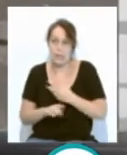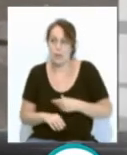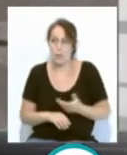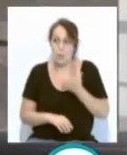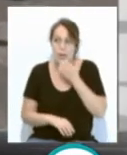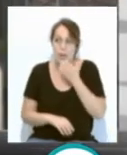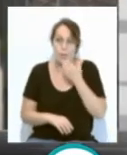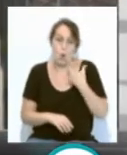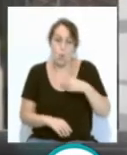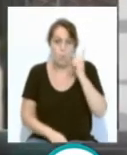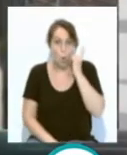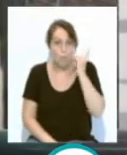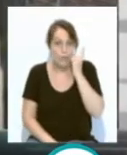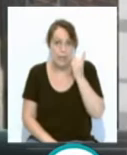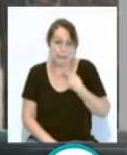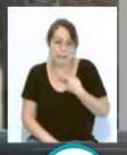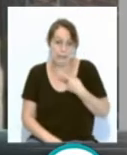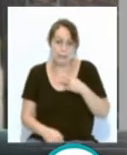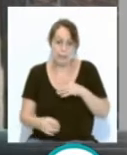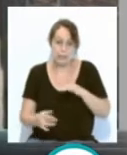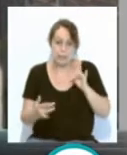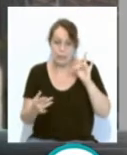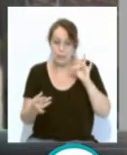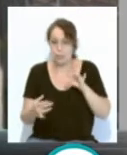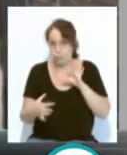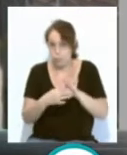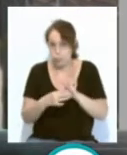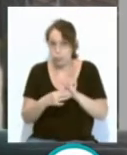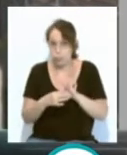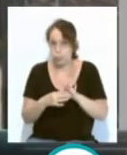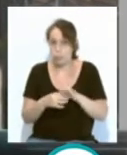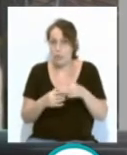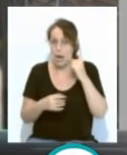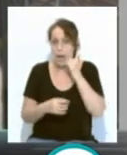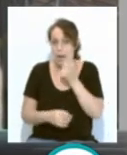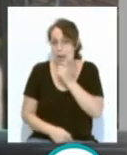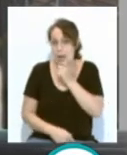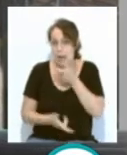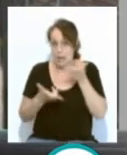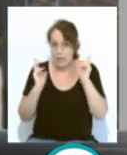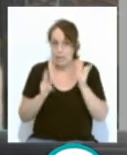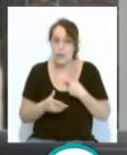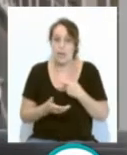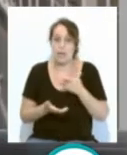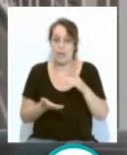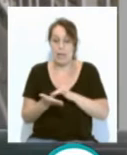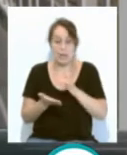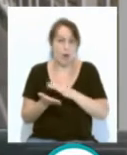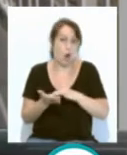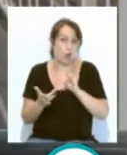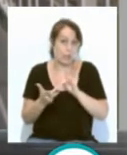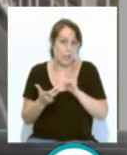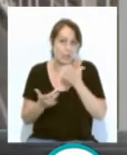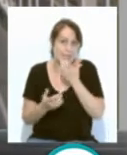los dispositivos móviles, pues conectarlos a las manos libres, tener en la agenda todos los contactos que preveamos que podamos